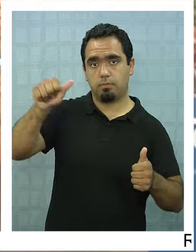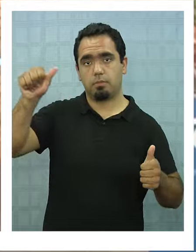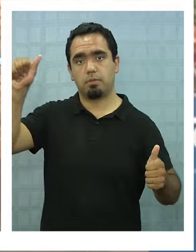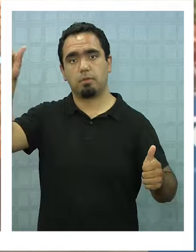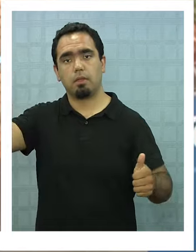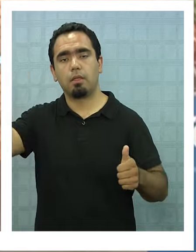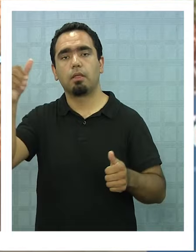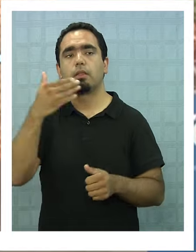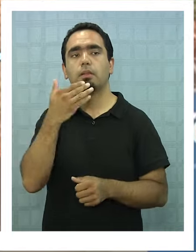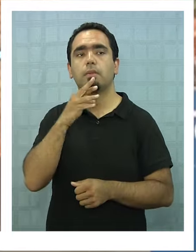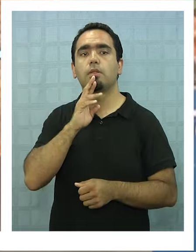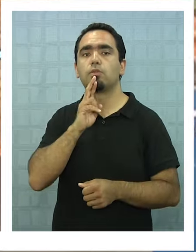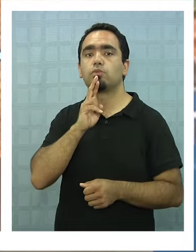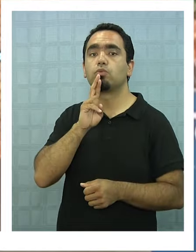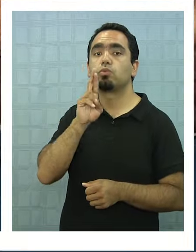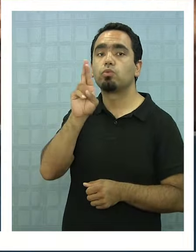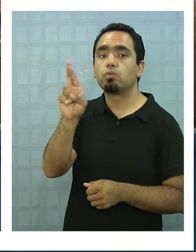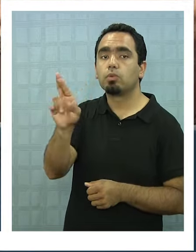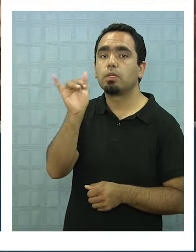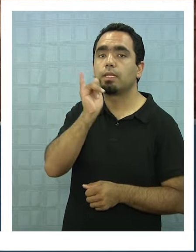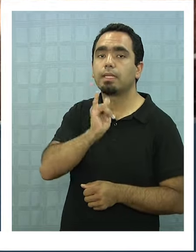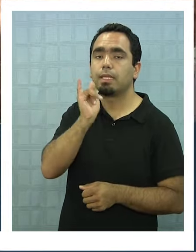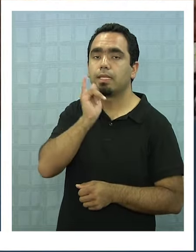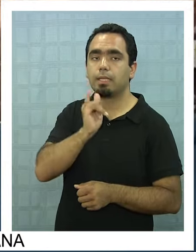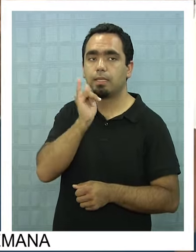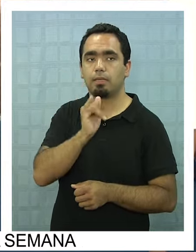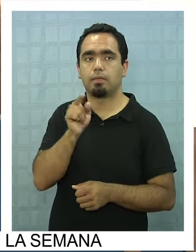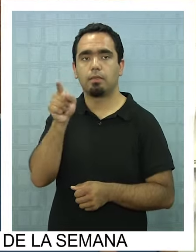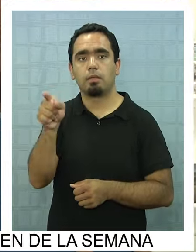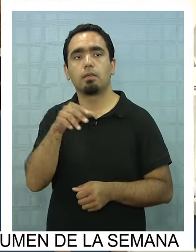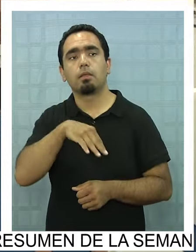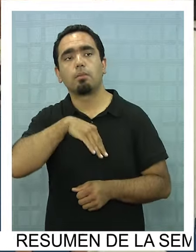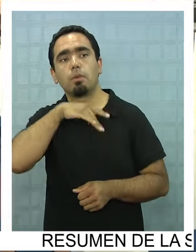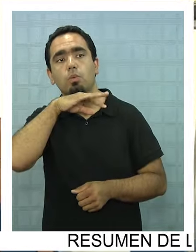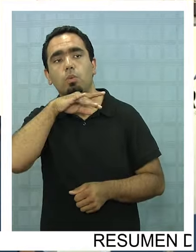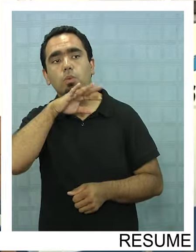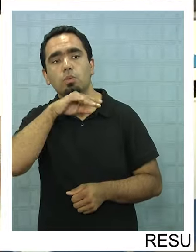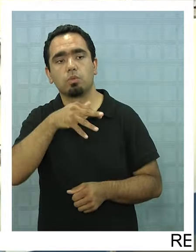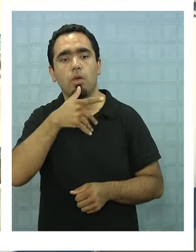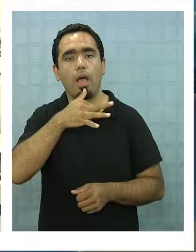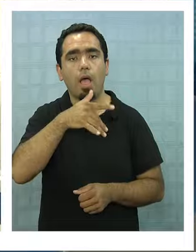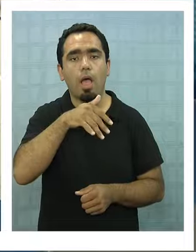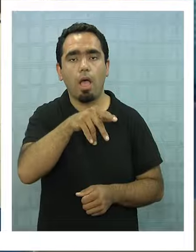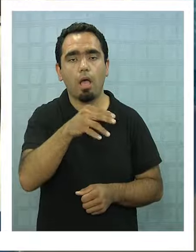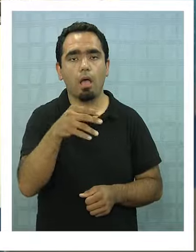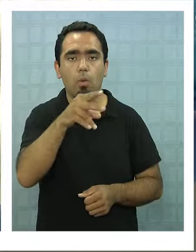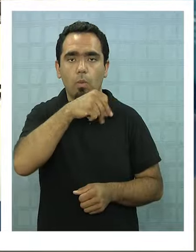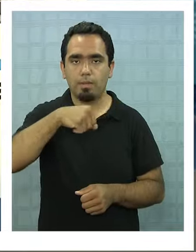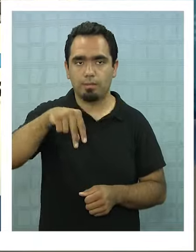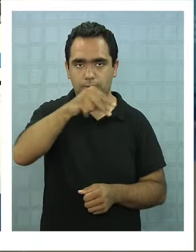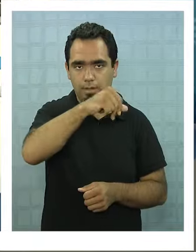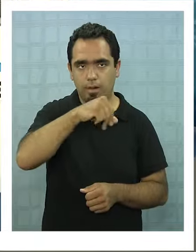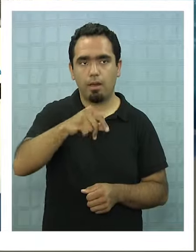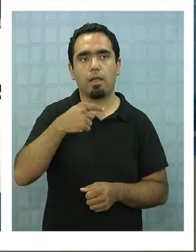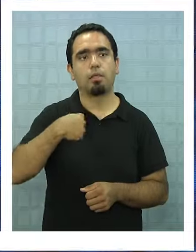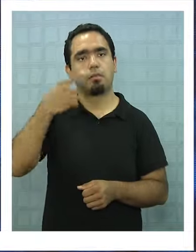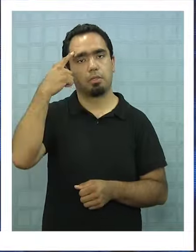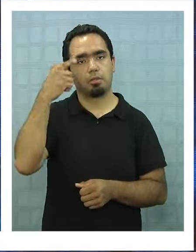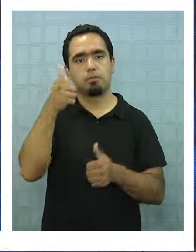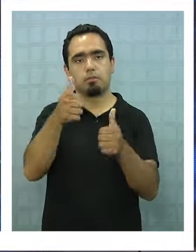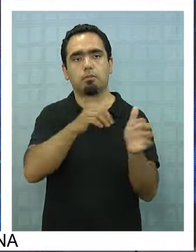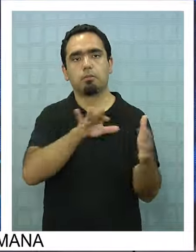y a 240 kilómetros al sureste de Iquique. Y consideran el uso de agua salada en el proceso industrial.